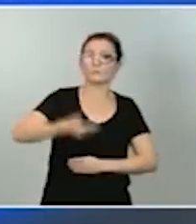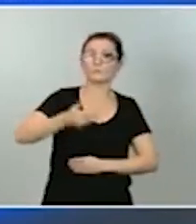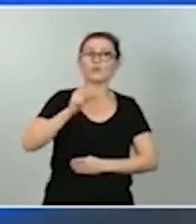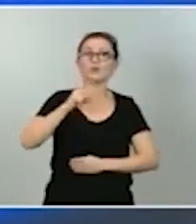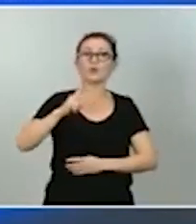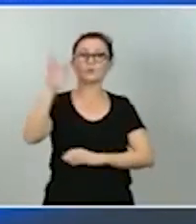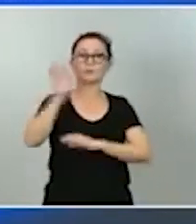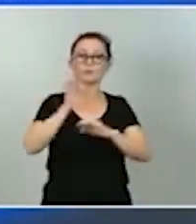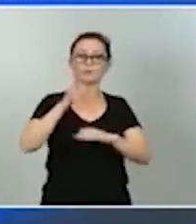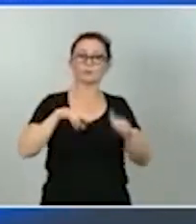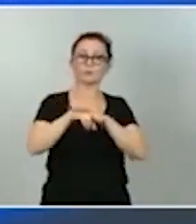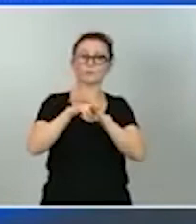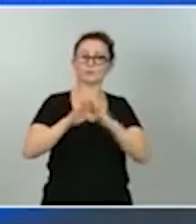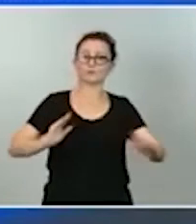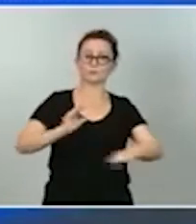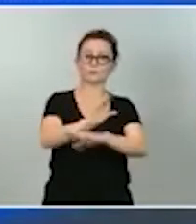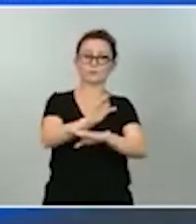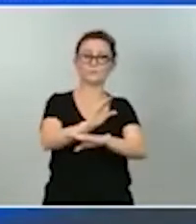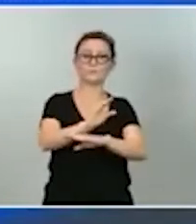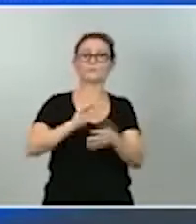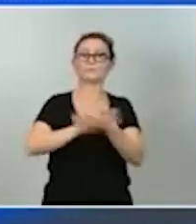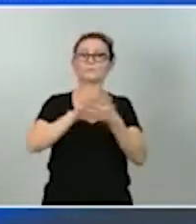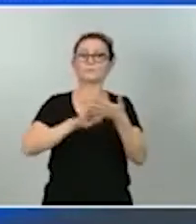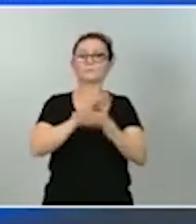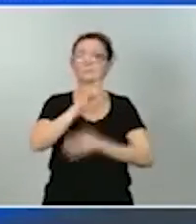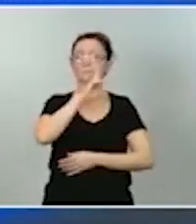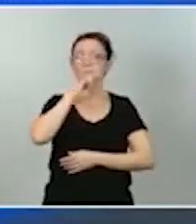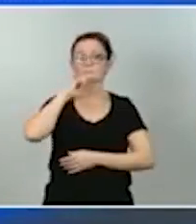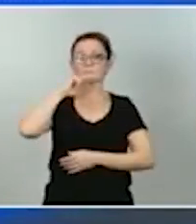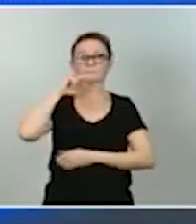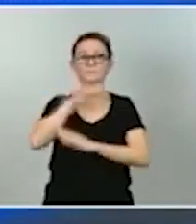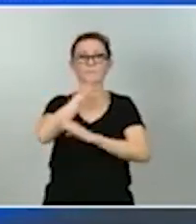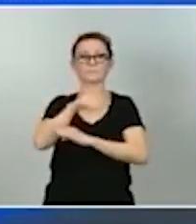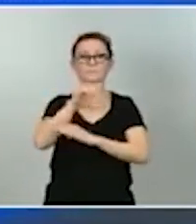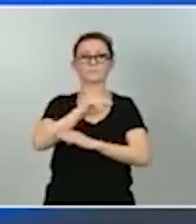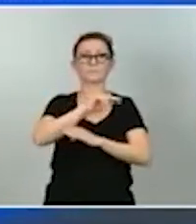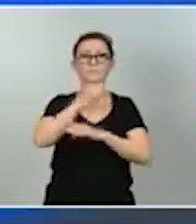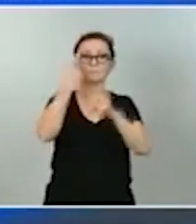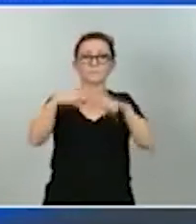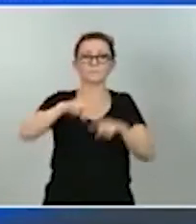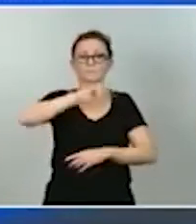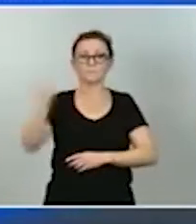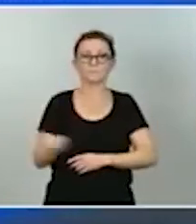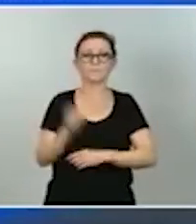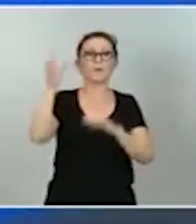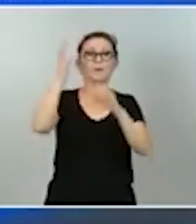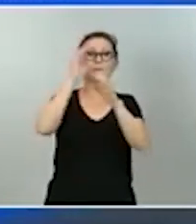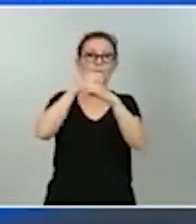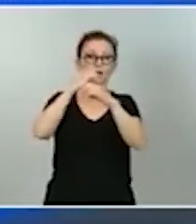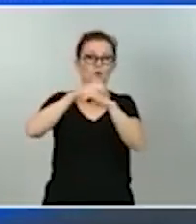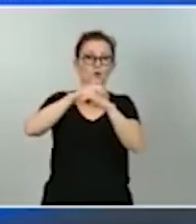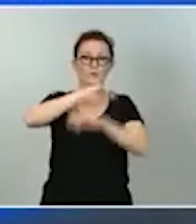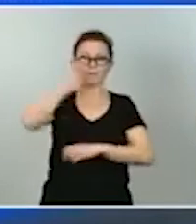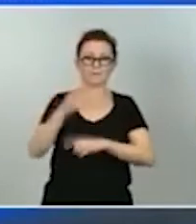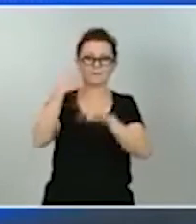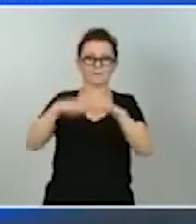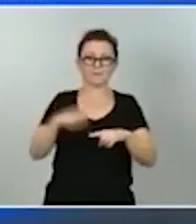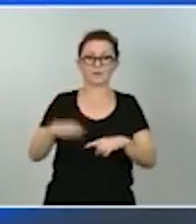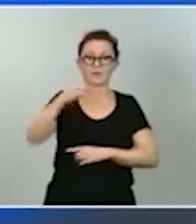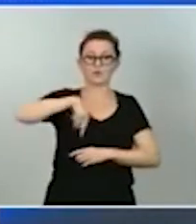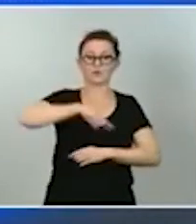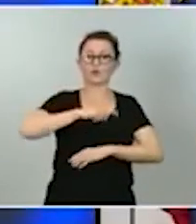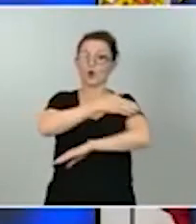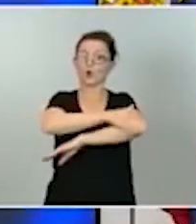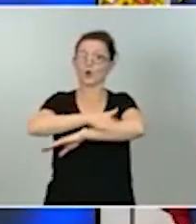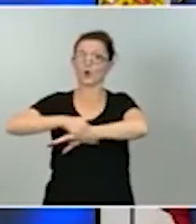recursos estamos hablando de preservar nuestra biodiversidad nosotros somos la Costa Rica de Europa somos uno de los países con mayor